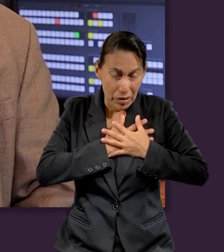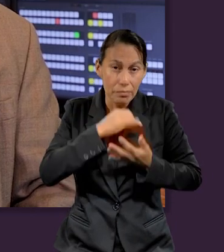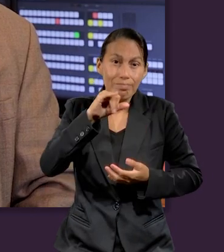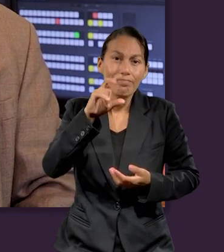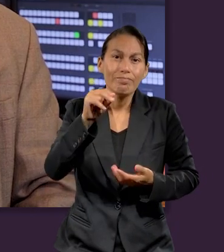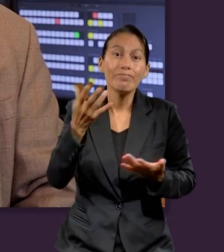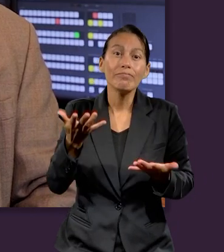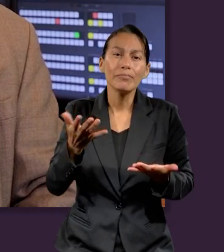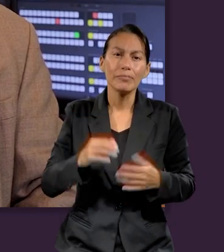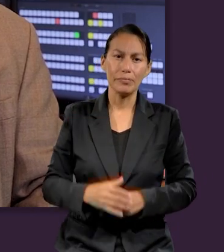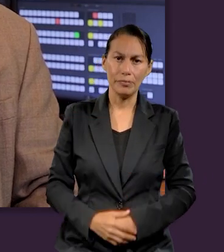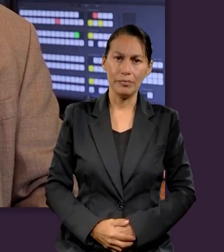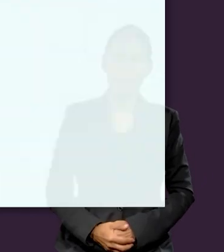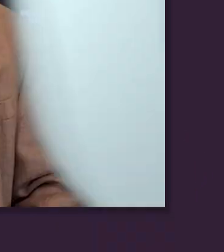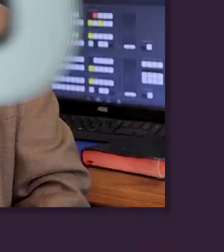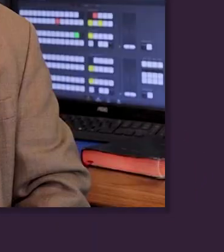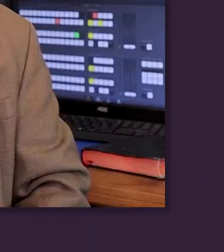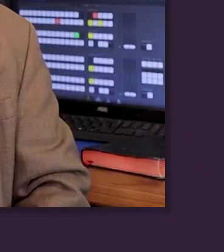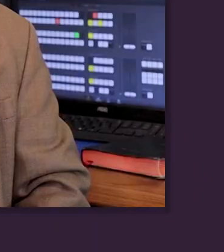a tu Señor?